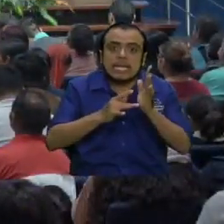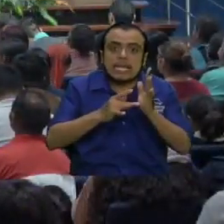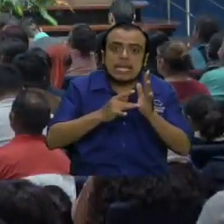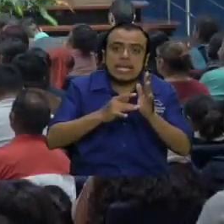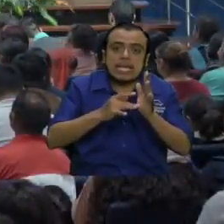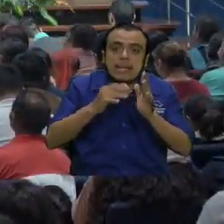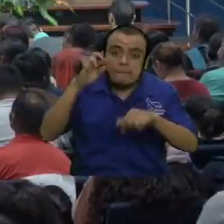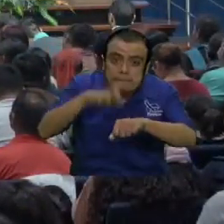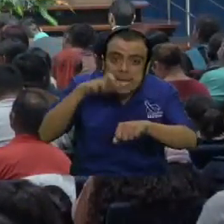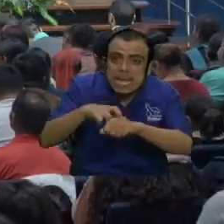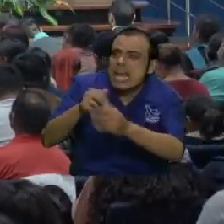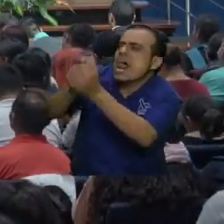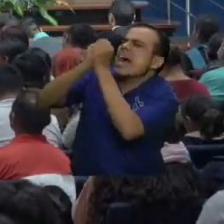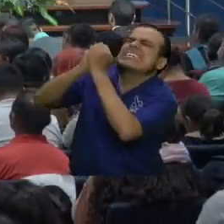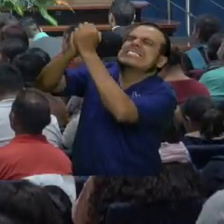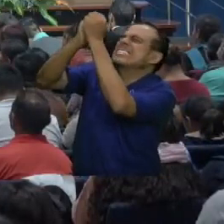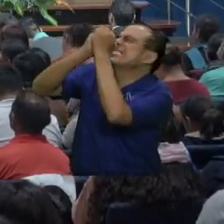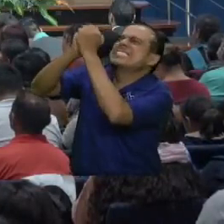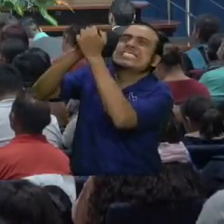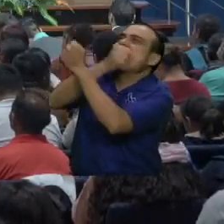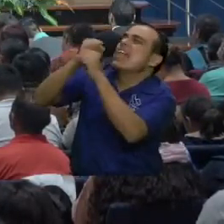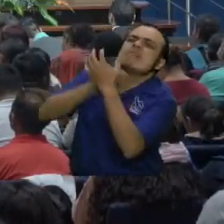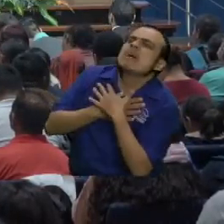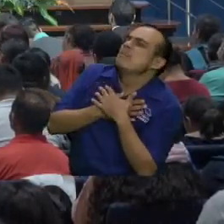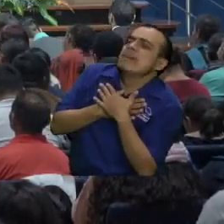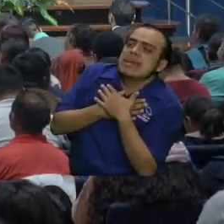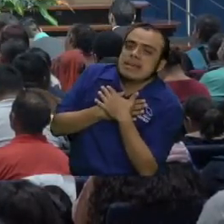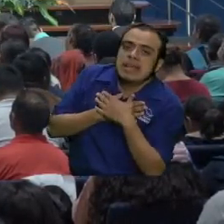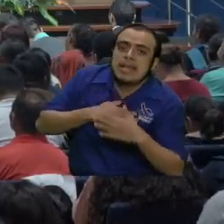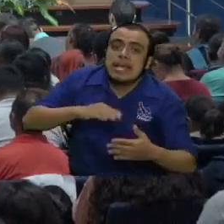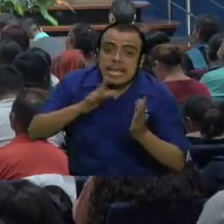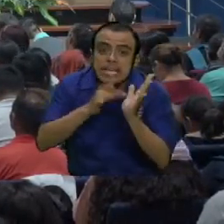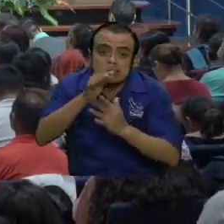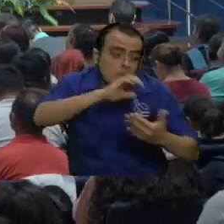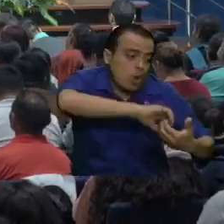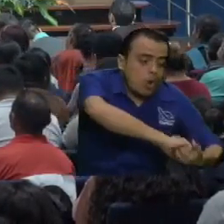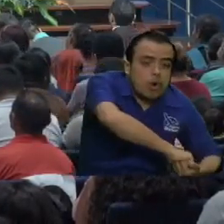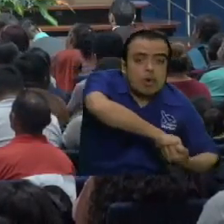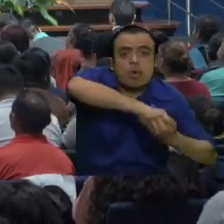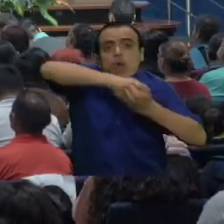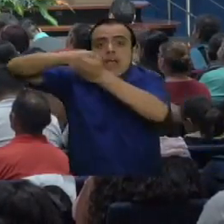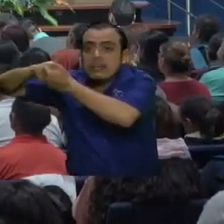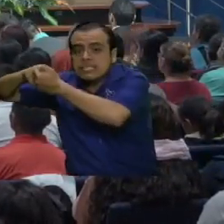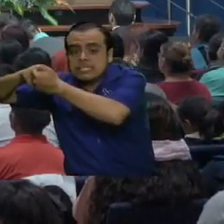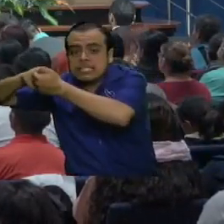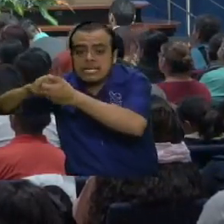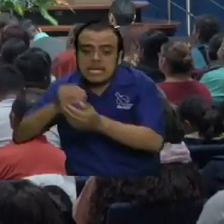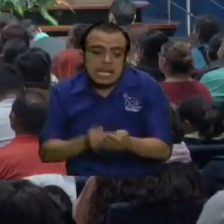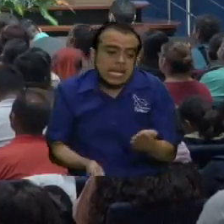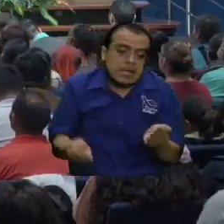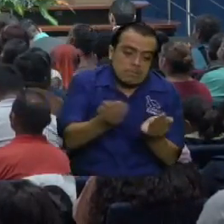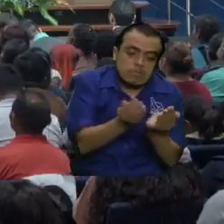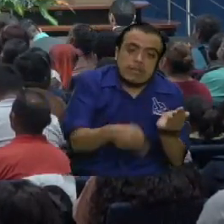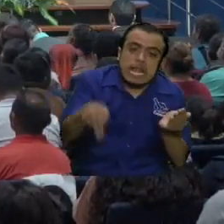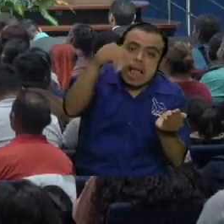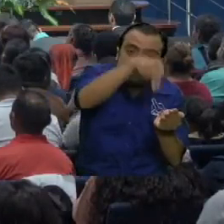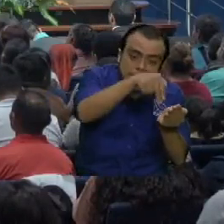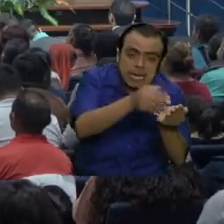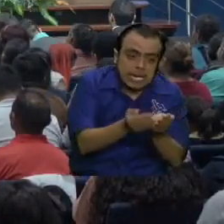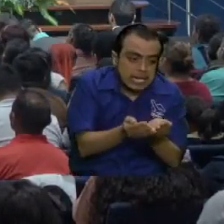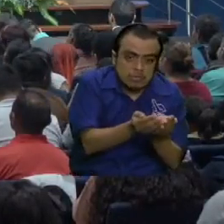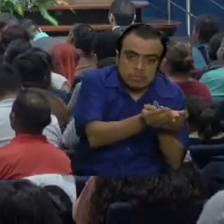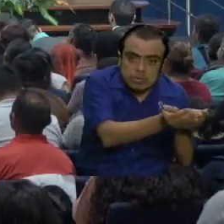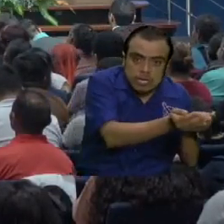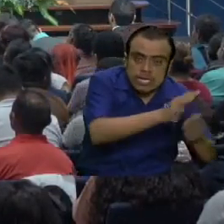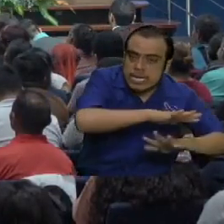desesperación. Sálvame, que perezco. Pum, lo levantan y se mete a la barca el Señor y pao, llegan hasta el otro lado y se